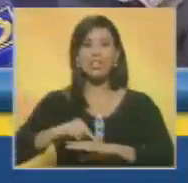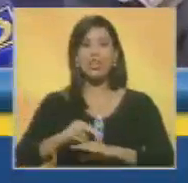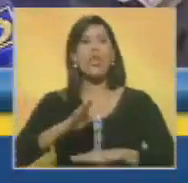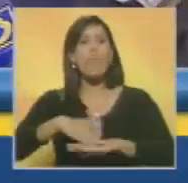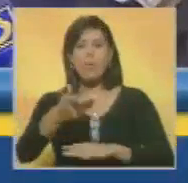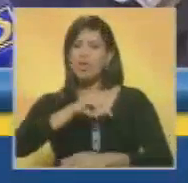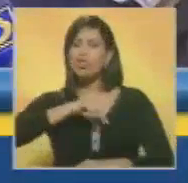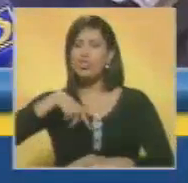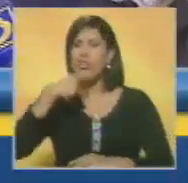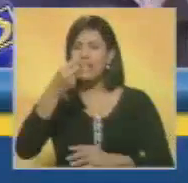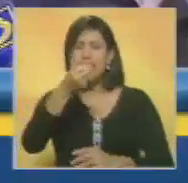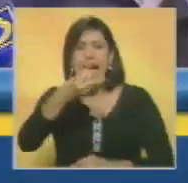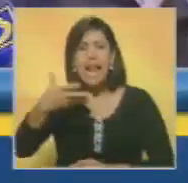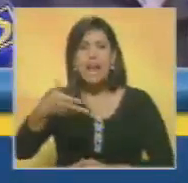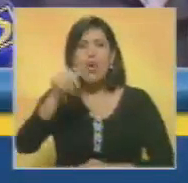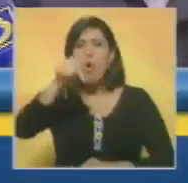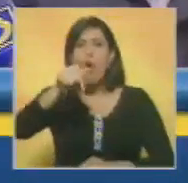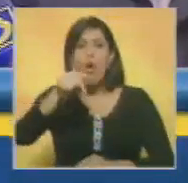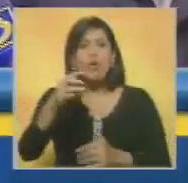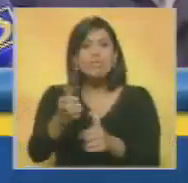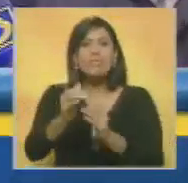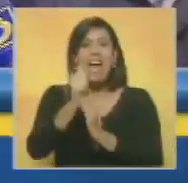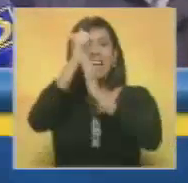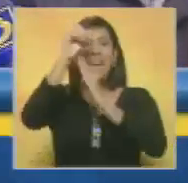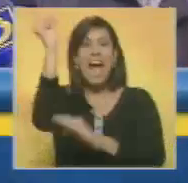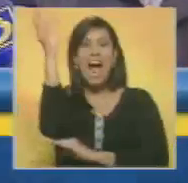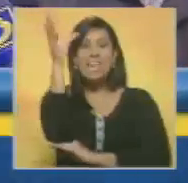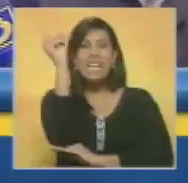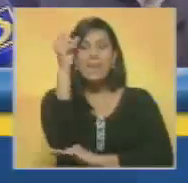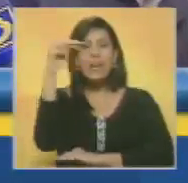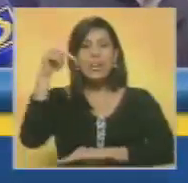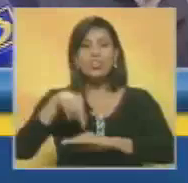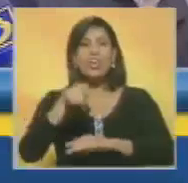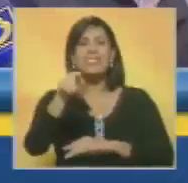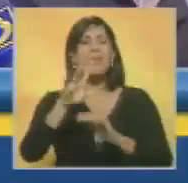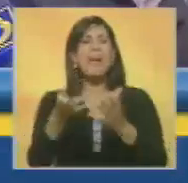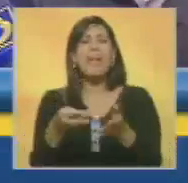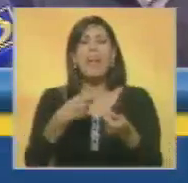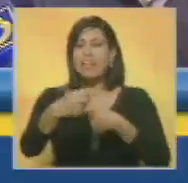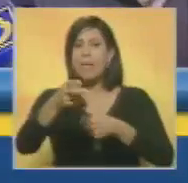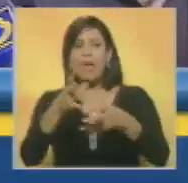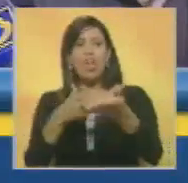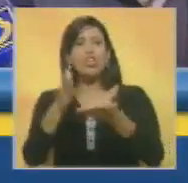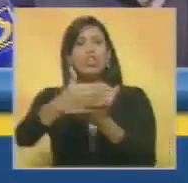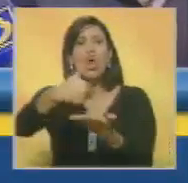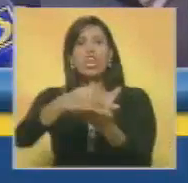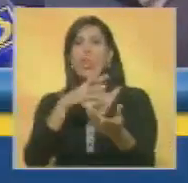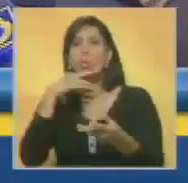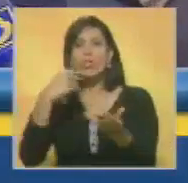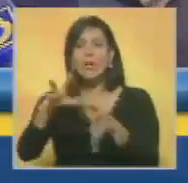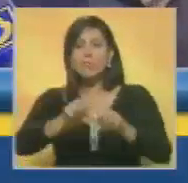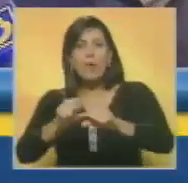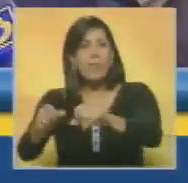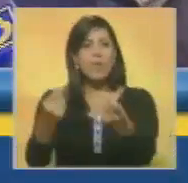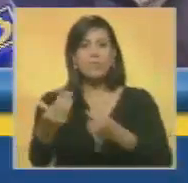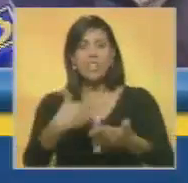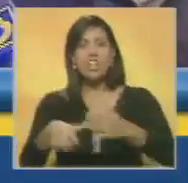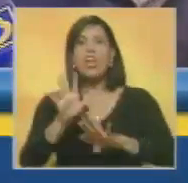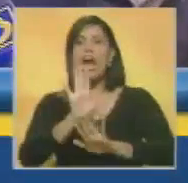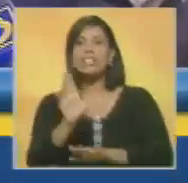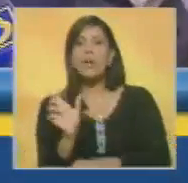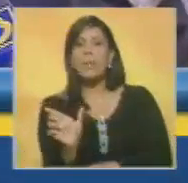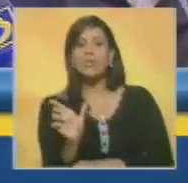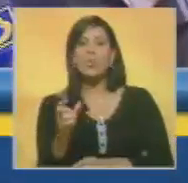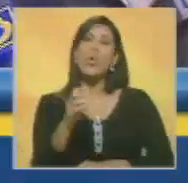Por eso podemos decir claramente, hoy no se eligió una Asamblea Nacional lo que hubo fue un reparto de la torta de los conflictos del poder dentro del oficialismo.